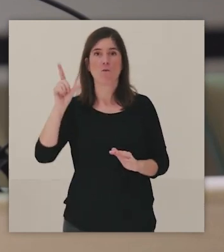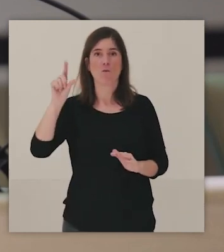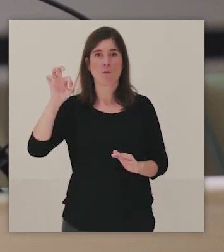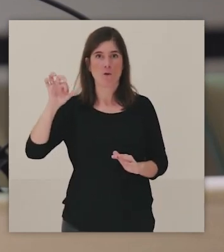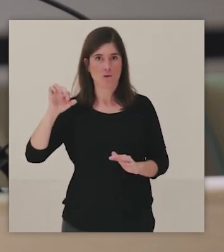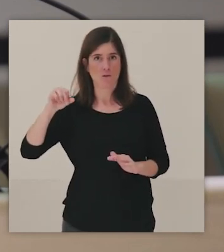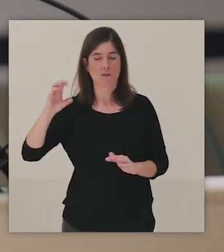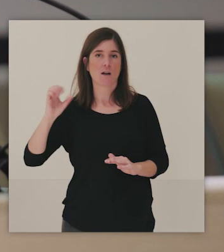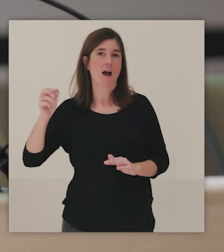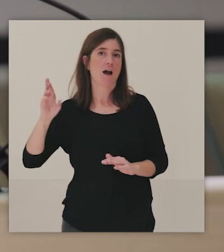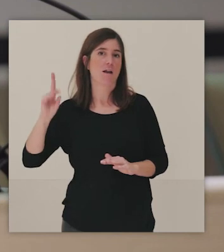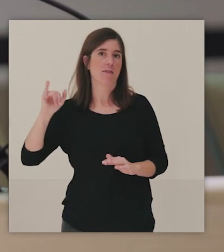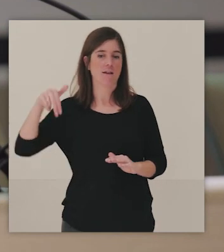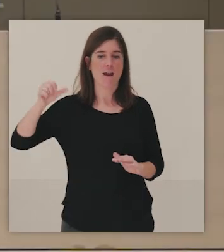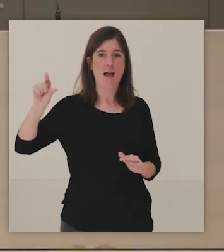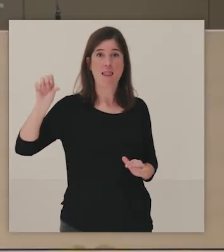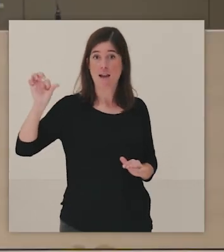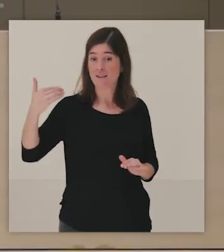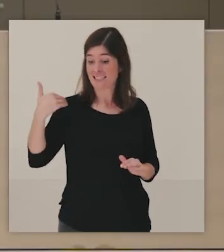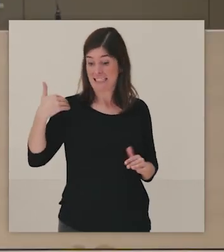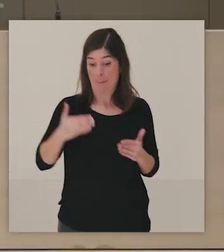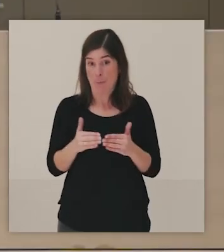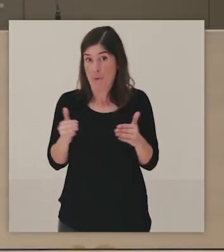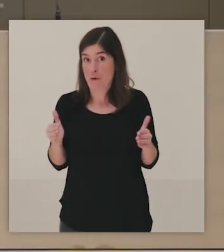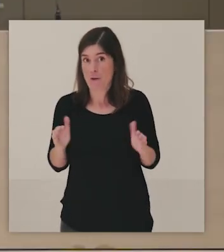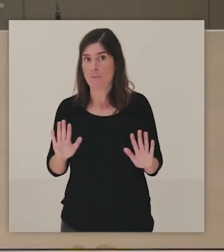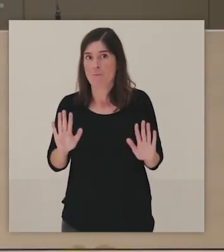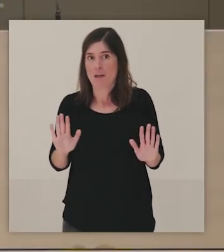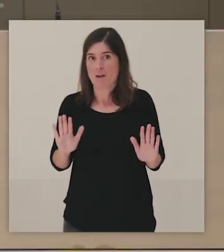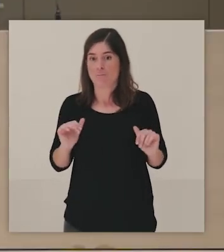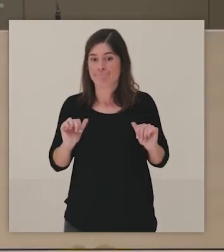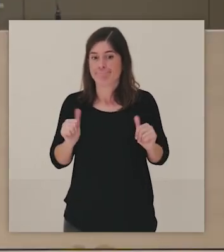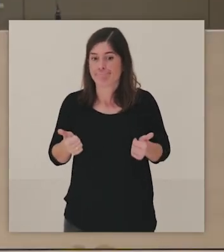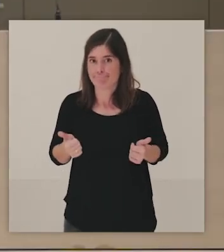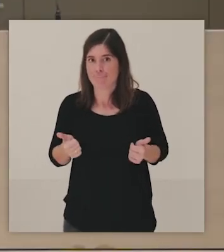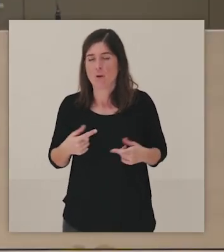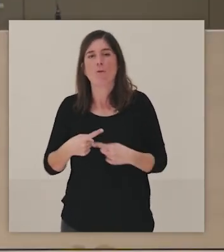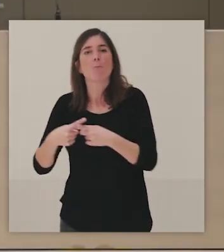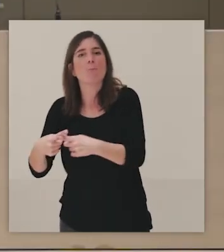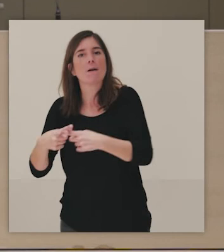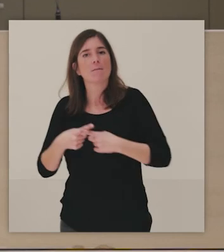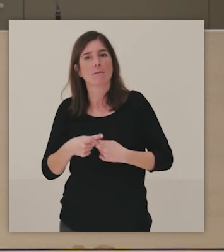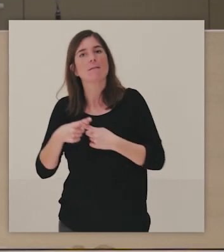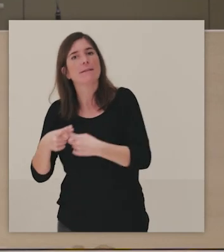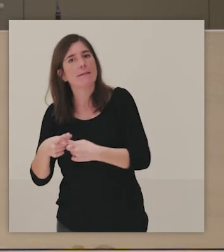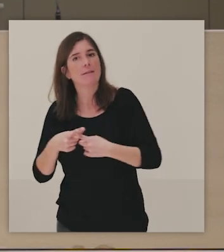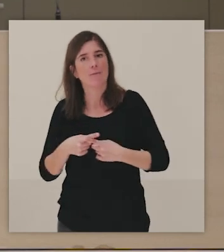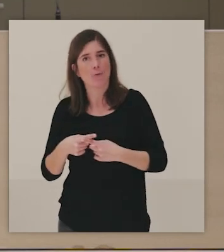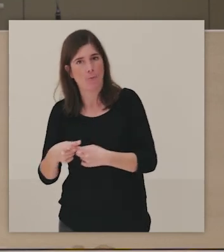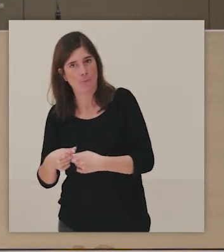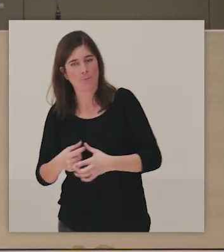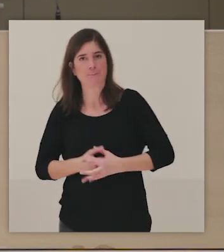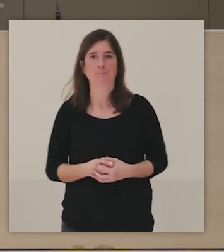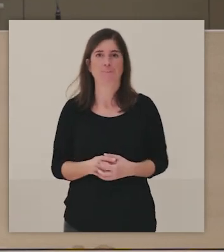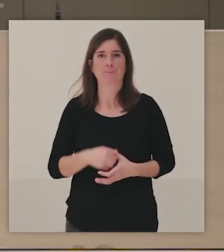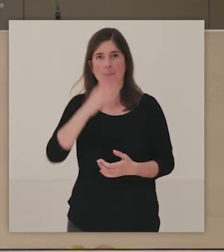iniciándose ahora, pero bueno, se inicia de manera compartida, creo que es